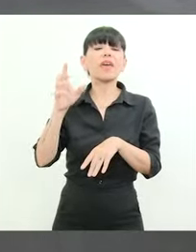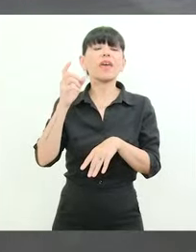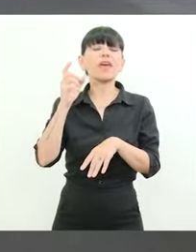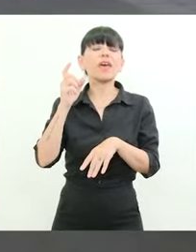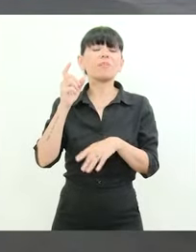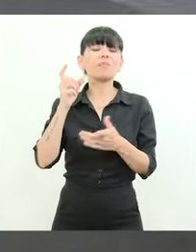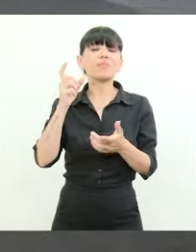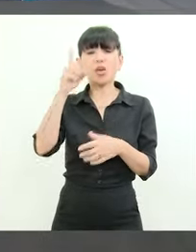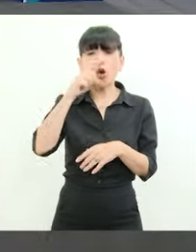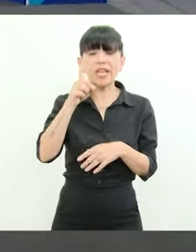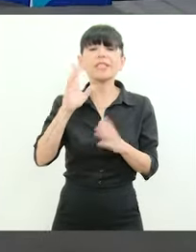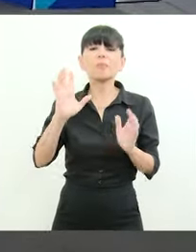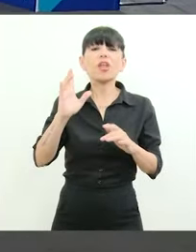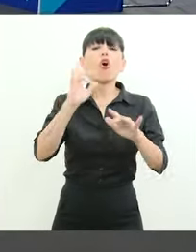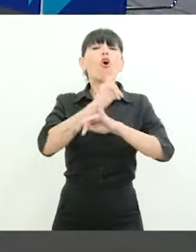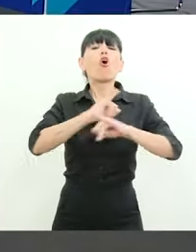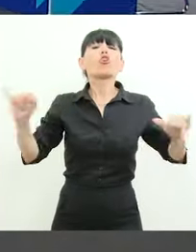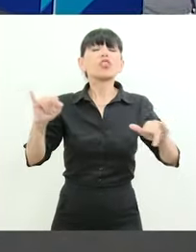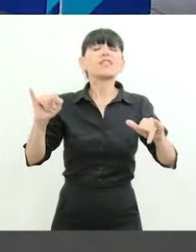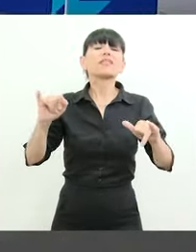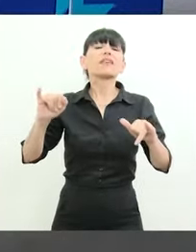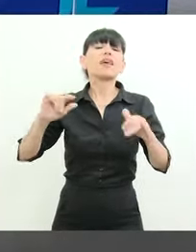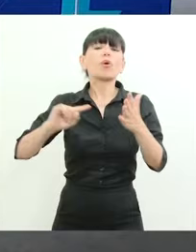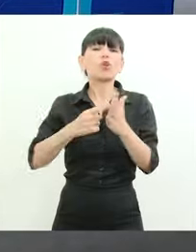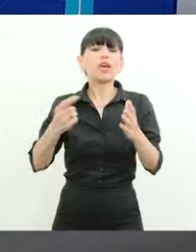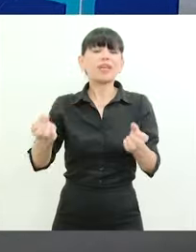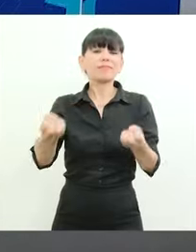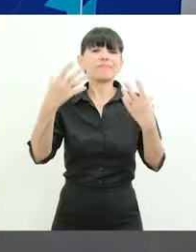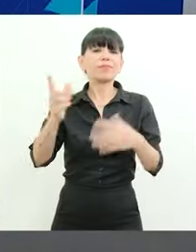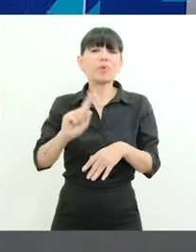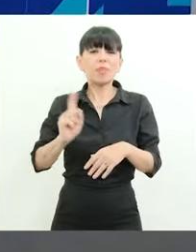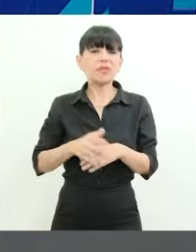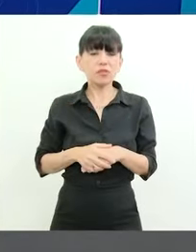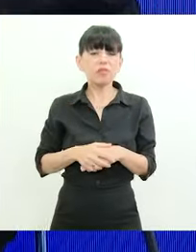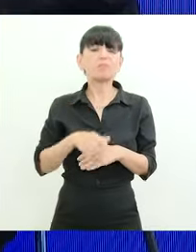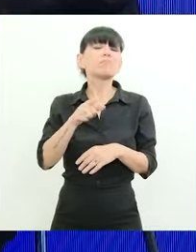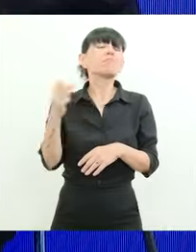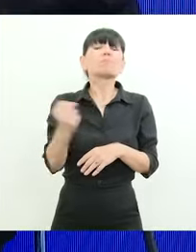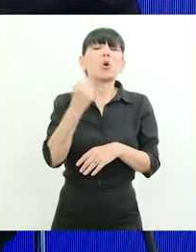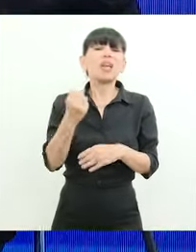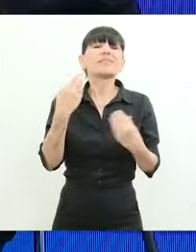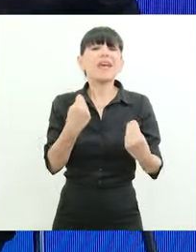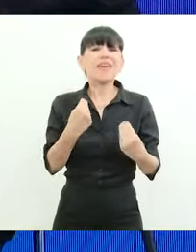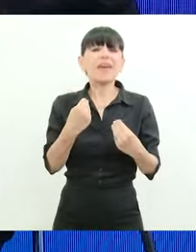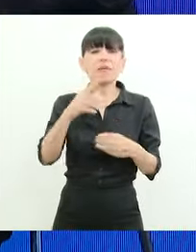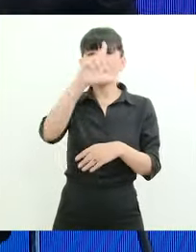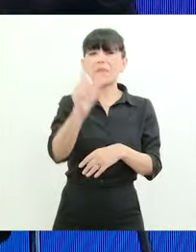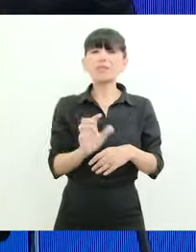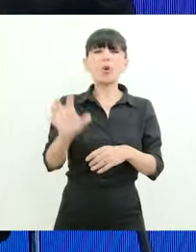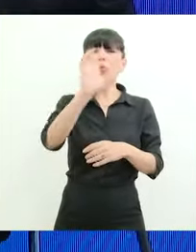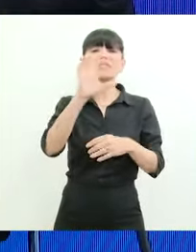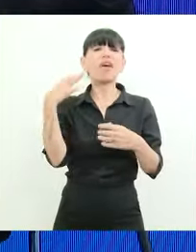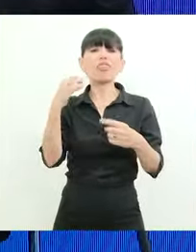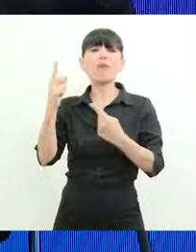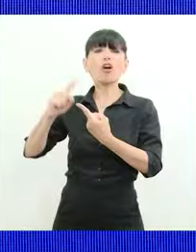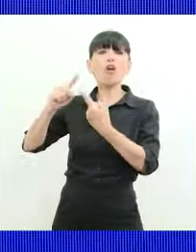noticias de Buenos Aires no apareció, a pesar de ser de una vital importancia en la conectividad de